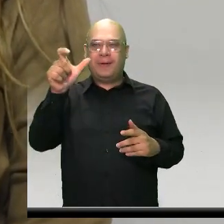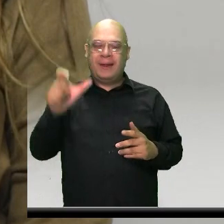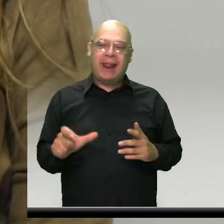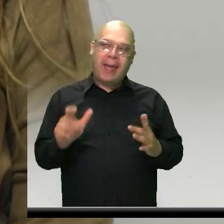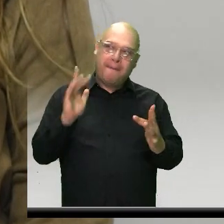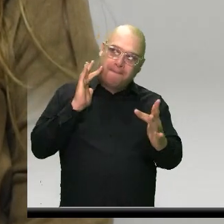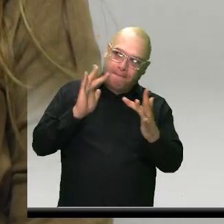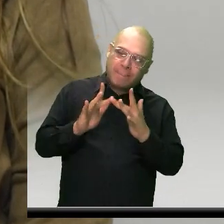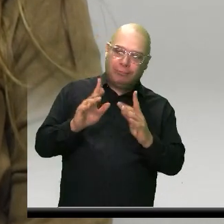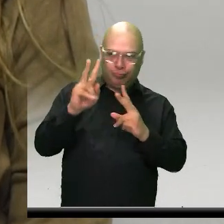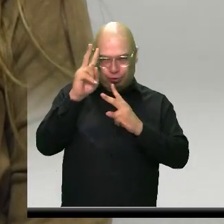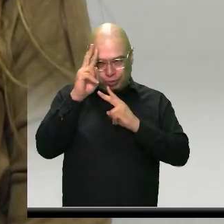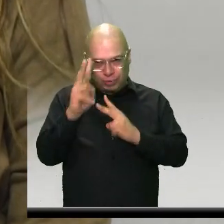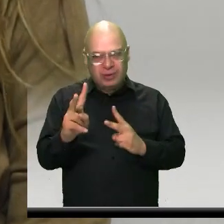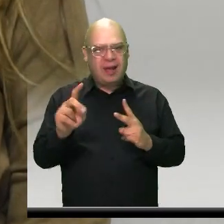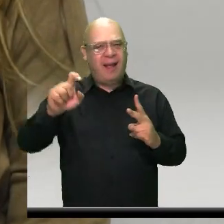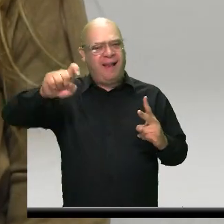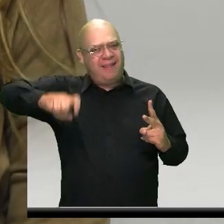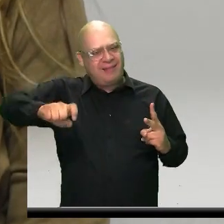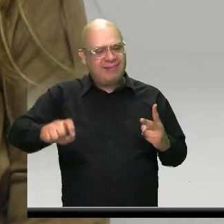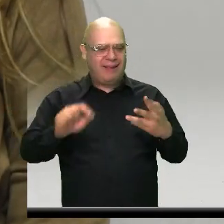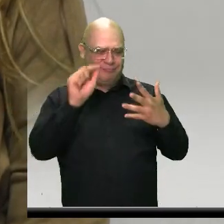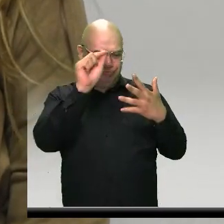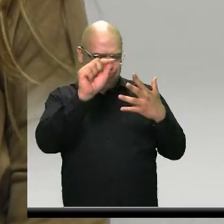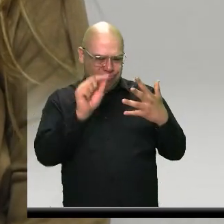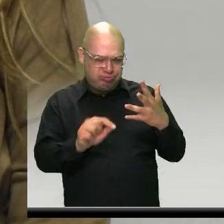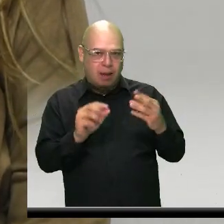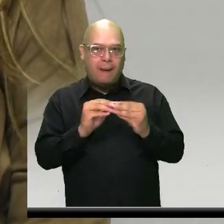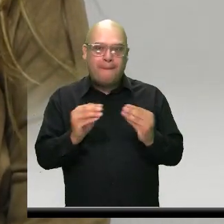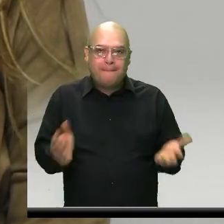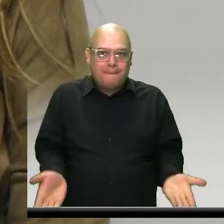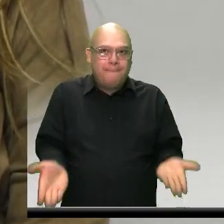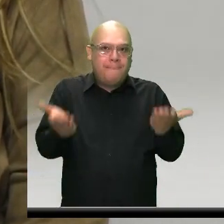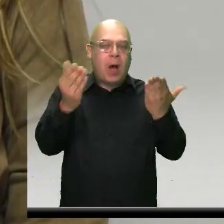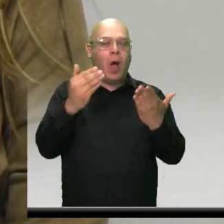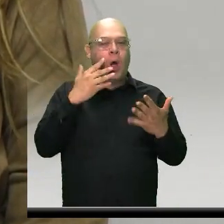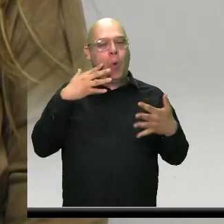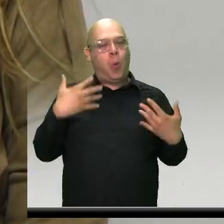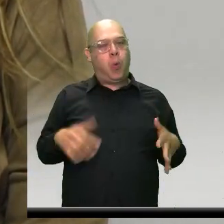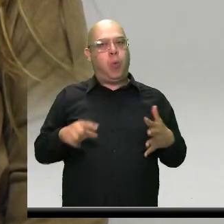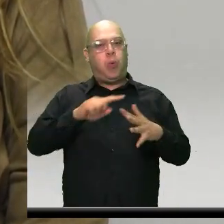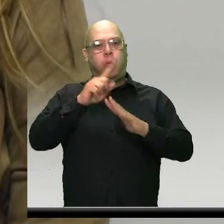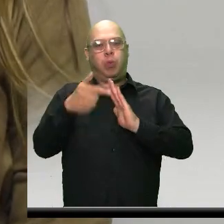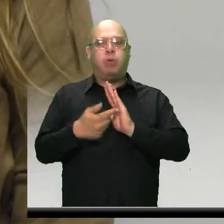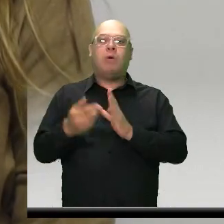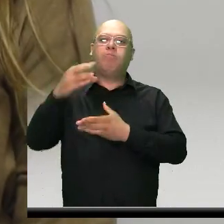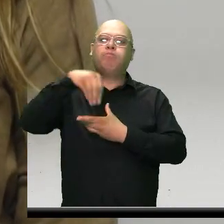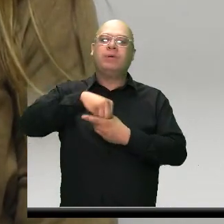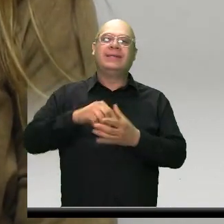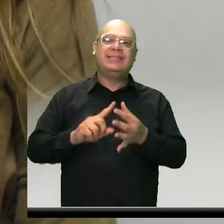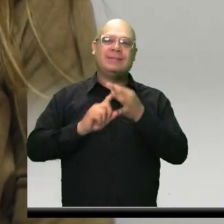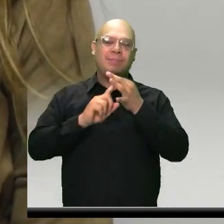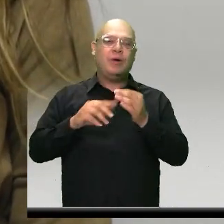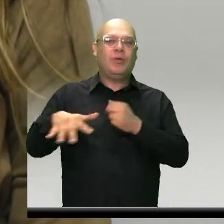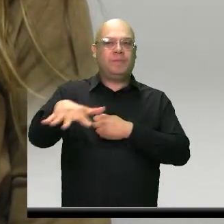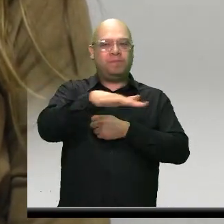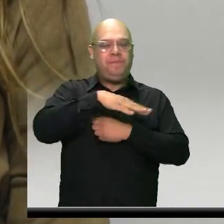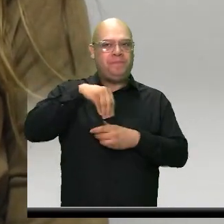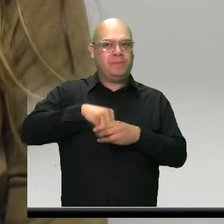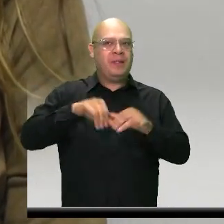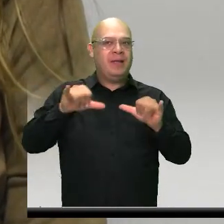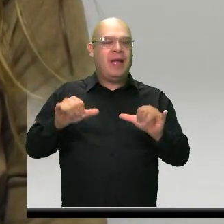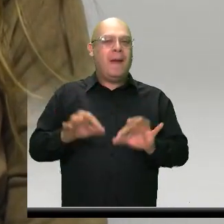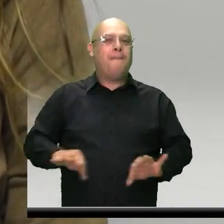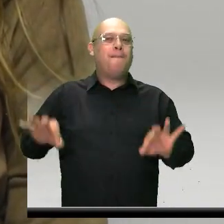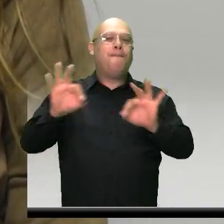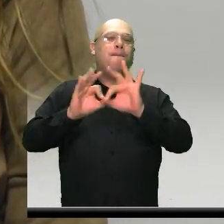resaltamos todas sus necesidades, le brindamos una asesoría íntegra y especialmente con el sentido más humano y